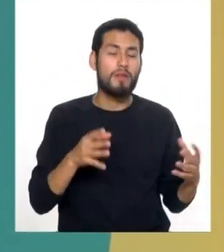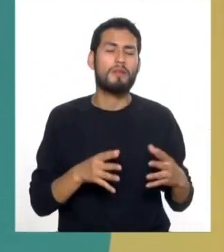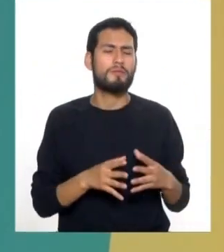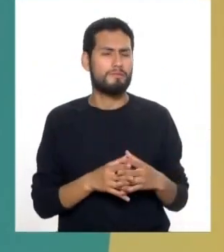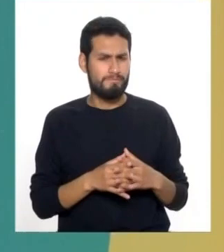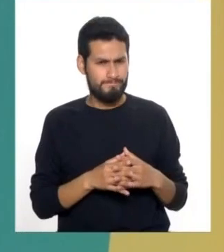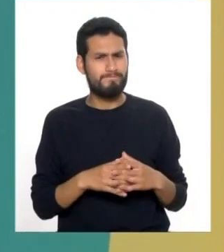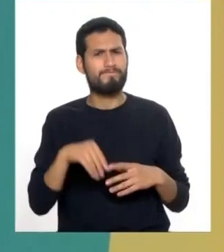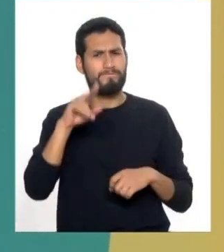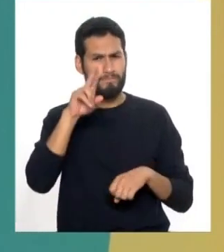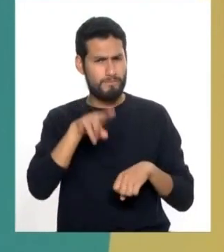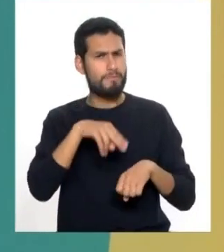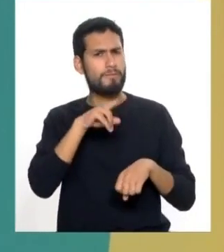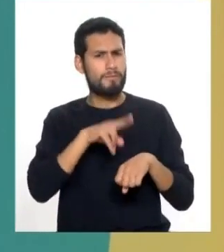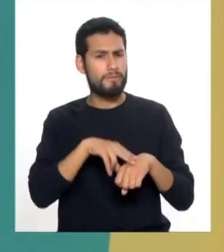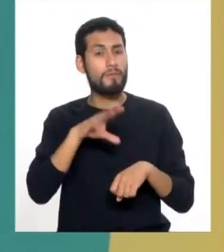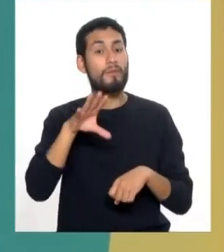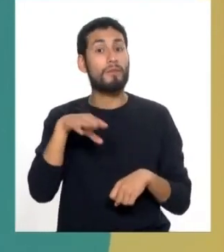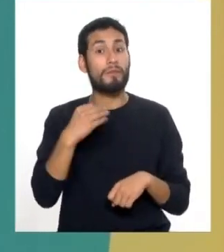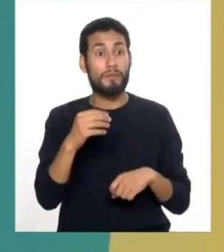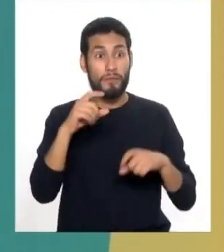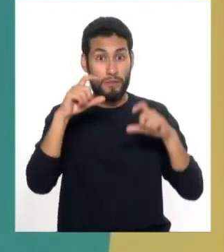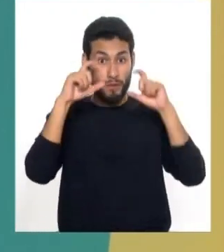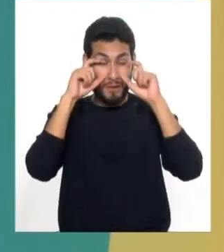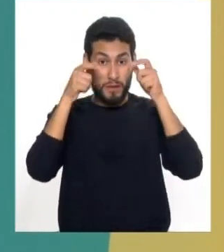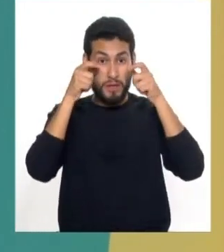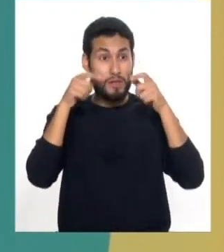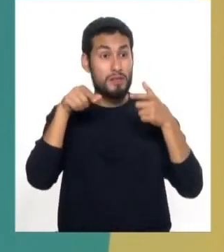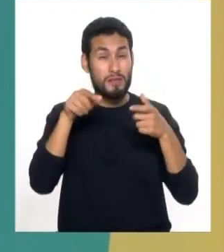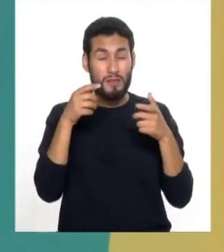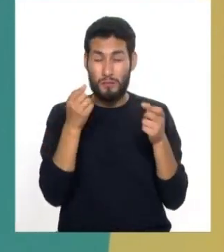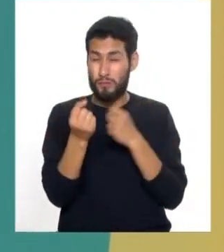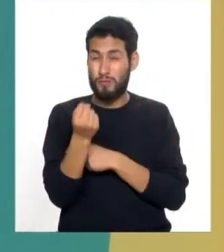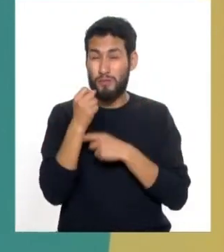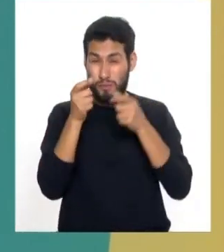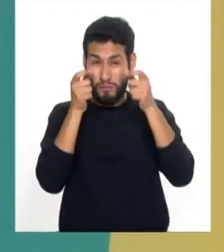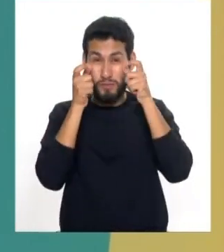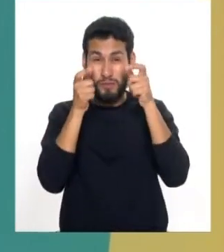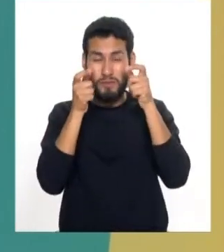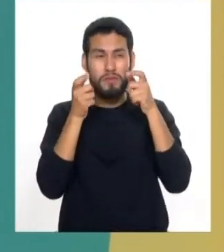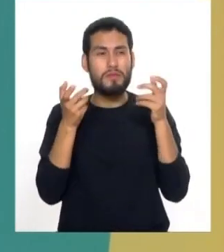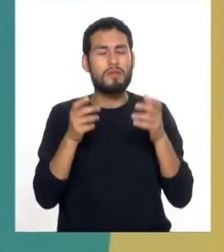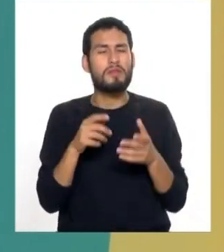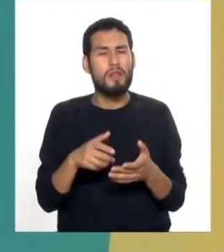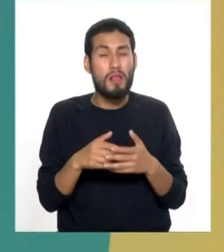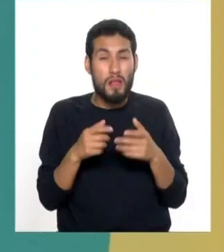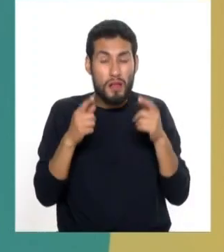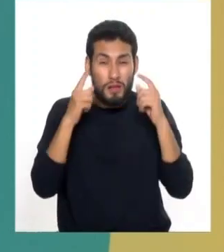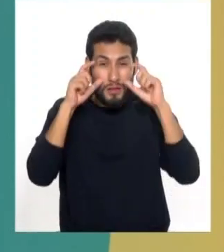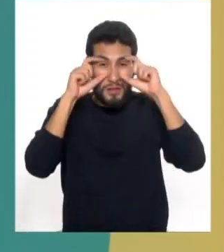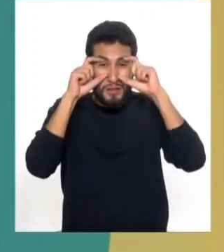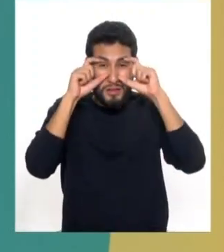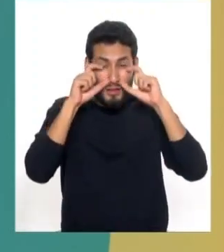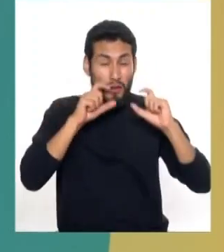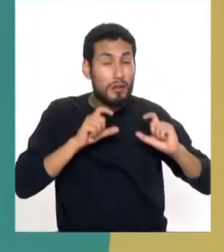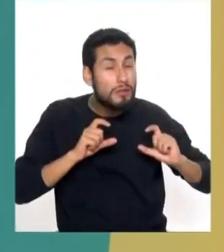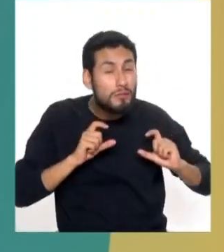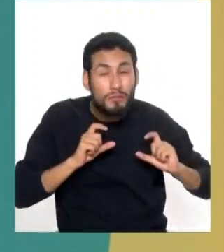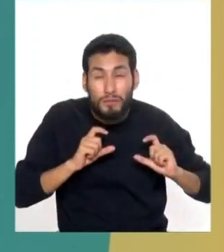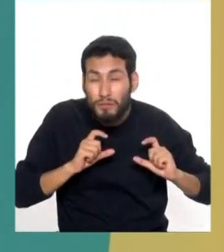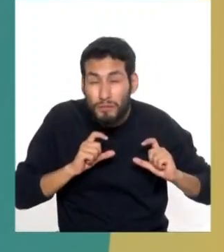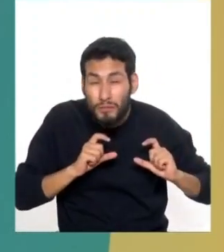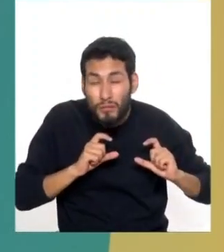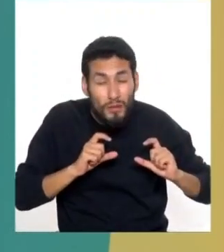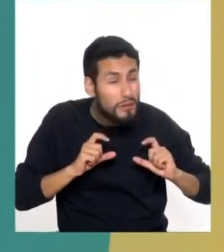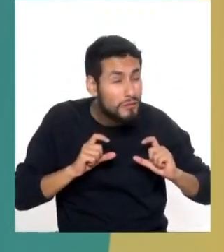normal, porque si no usa los lentes y tiene una medida tan elevada, siempre hace un esfuerzo, un sobreesfuerzo para tratar de mirar,